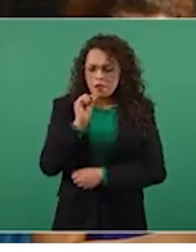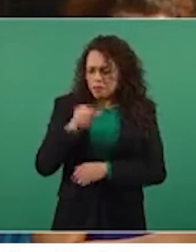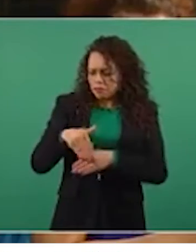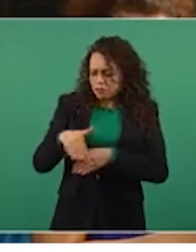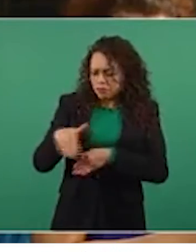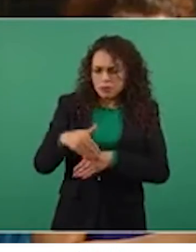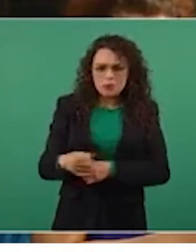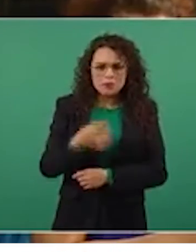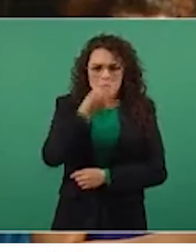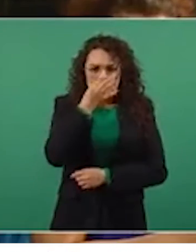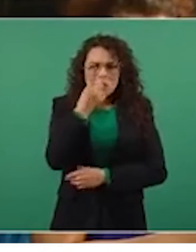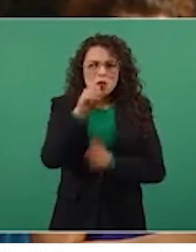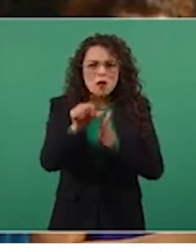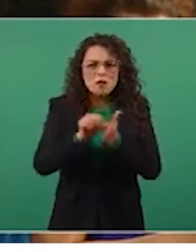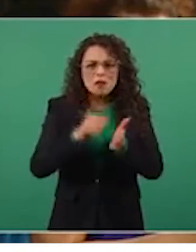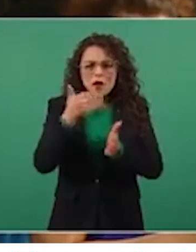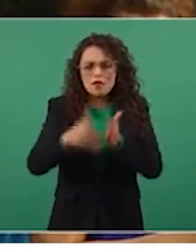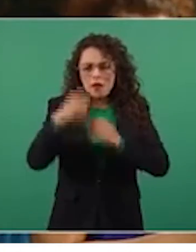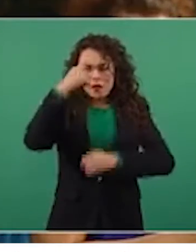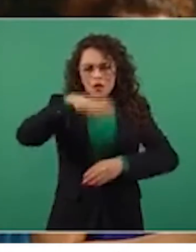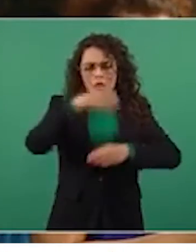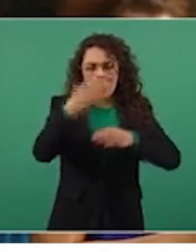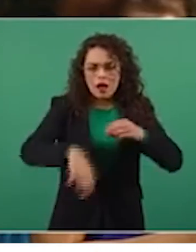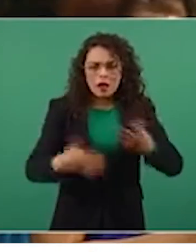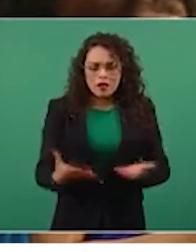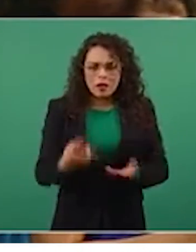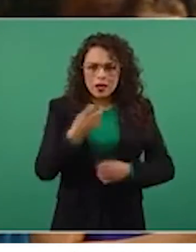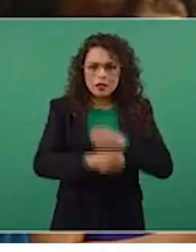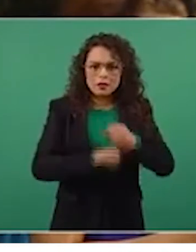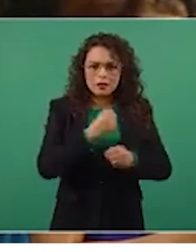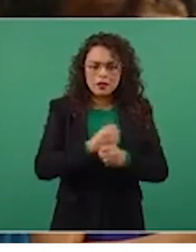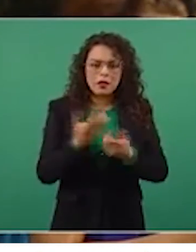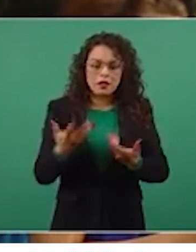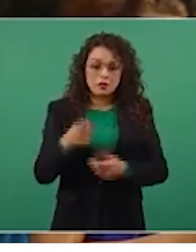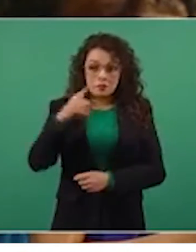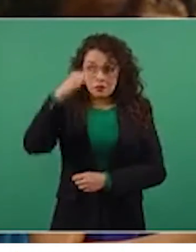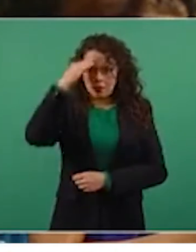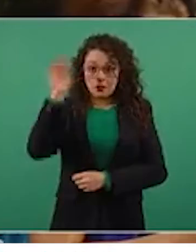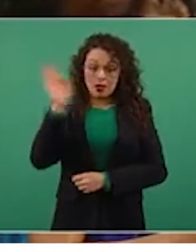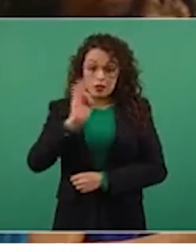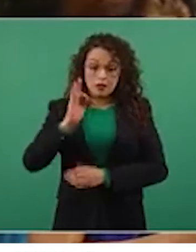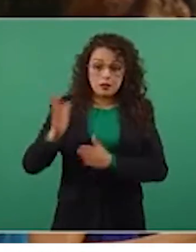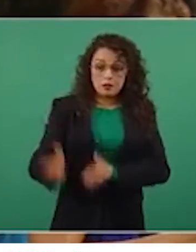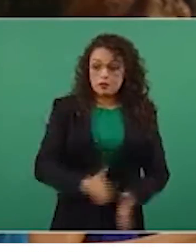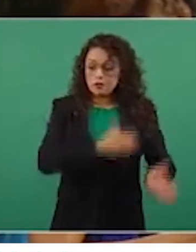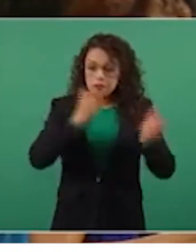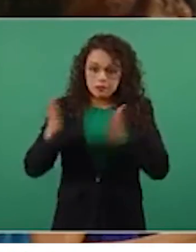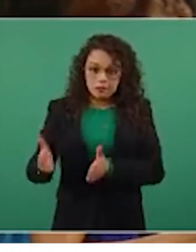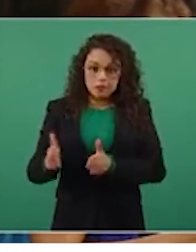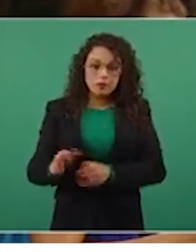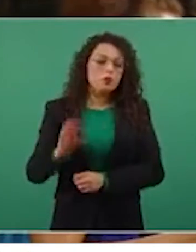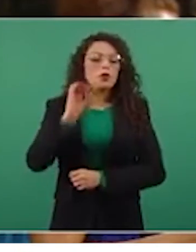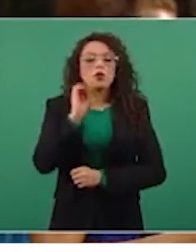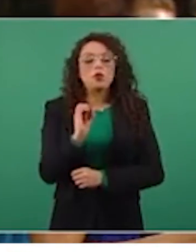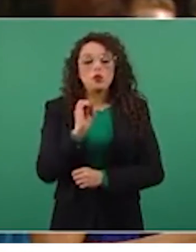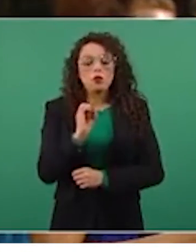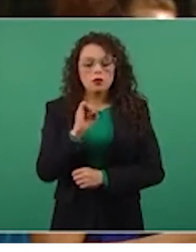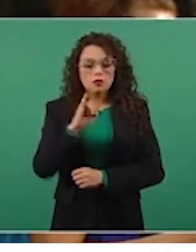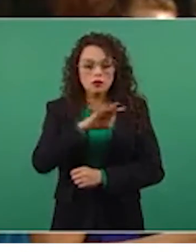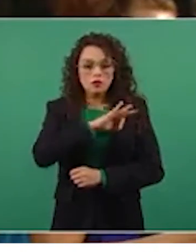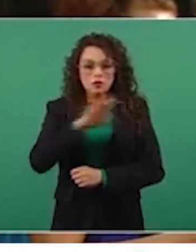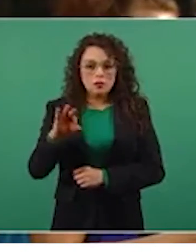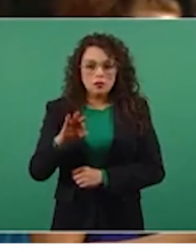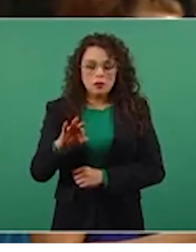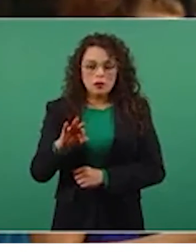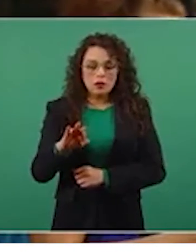del ciclo escolar. Usted decía que quizás se ampliara o decía que a lo mejor no era solamente ese mes. ¿Hay posibilidades de que